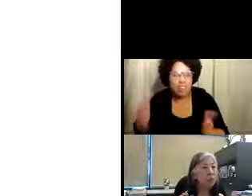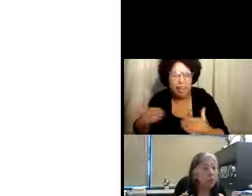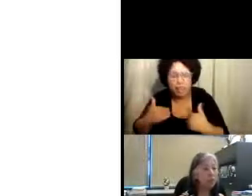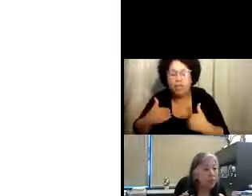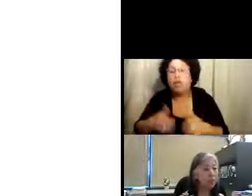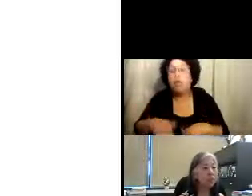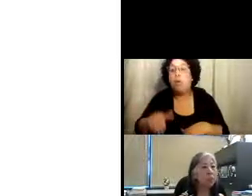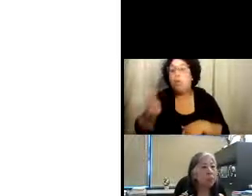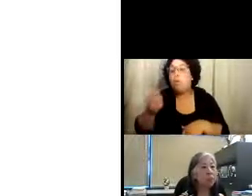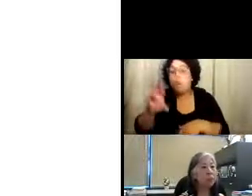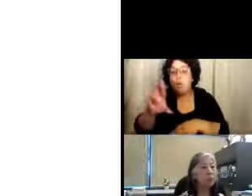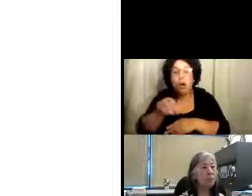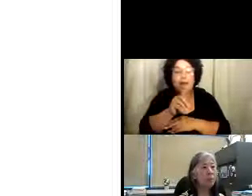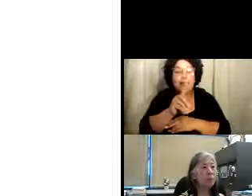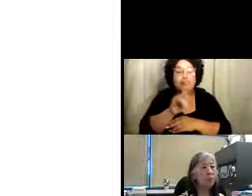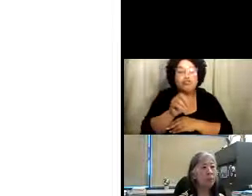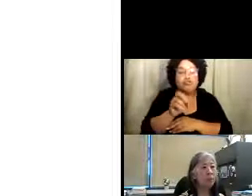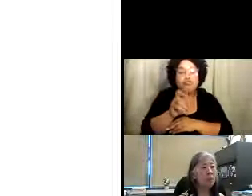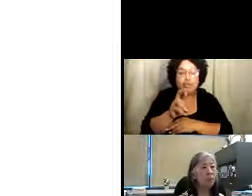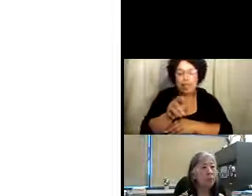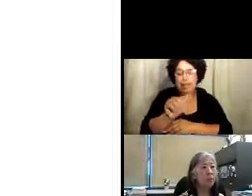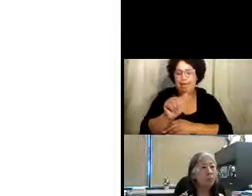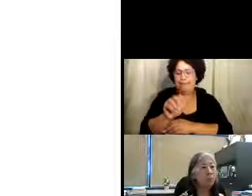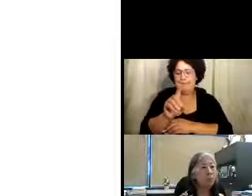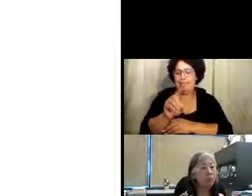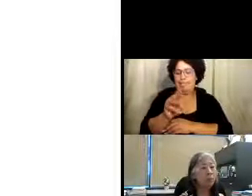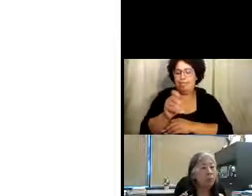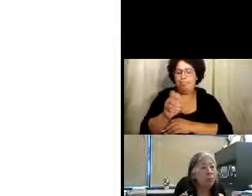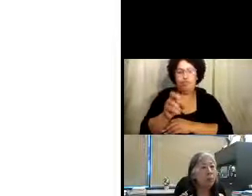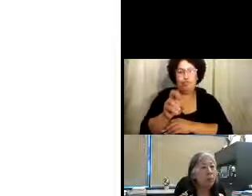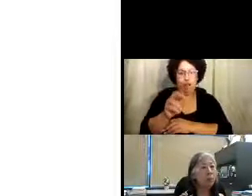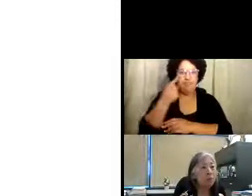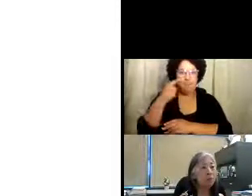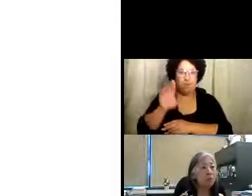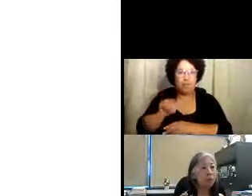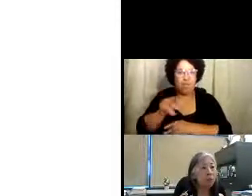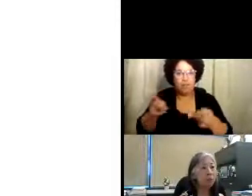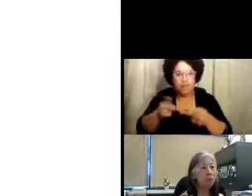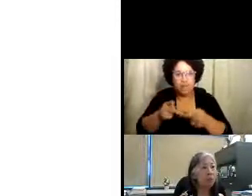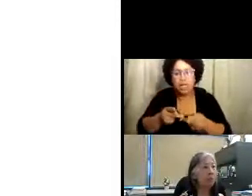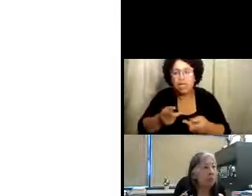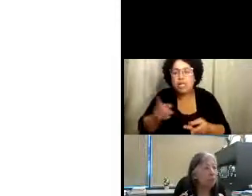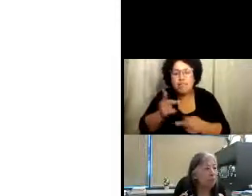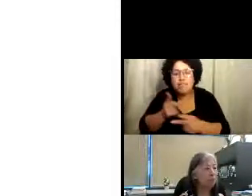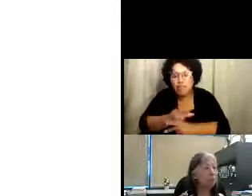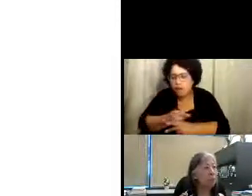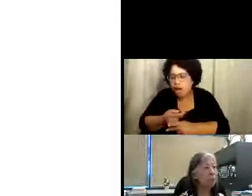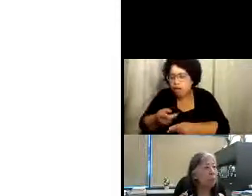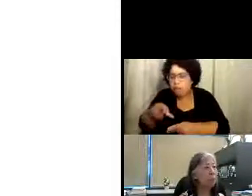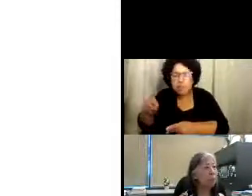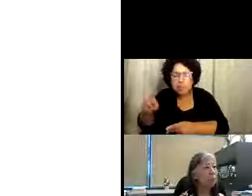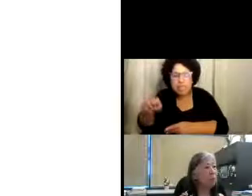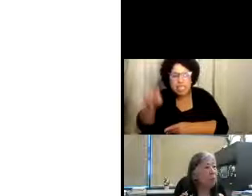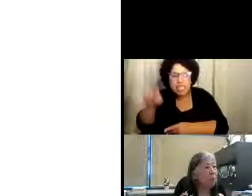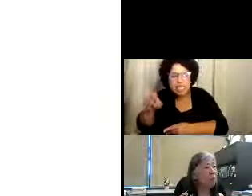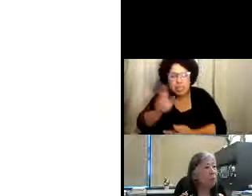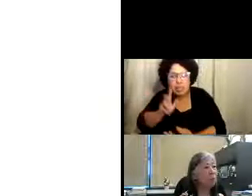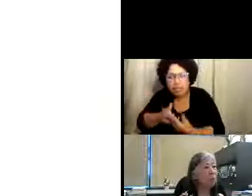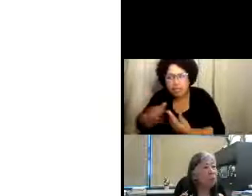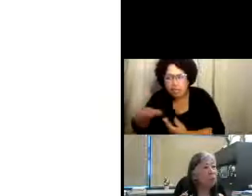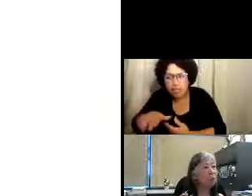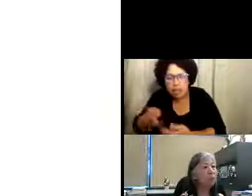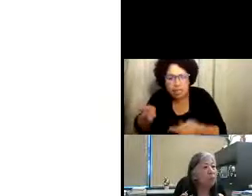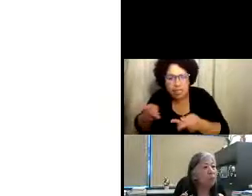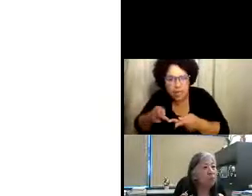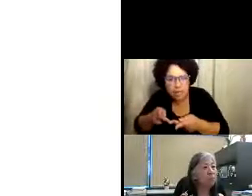es comunicarse con el concesionario o con la instalación para determinar